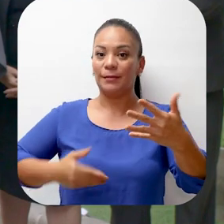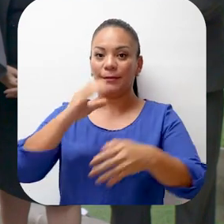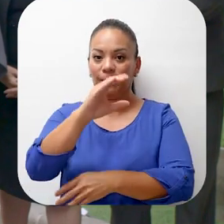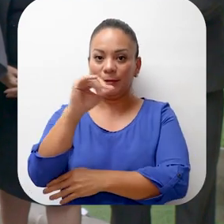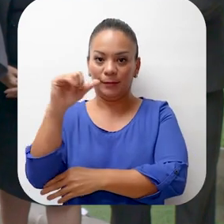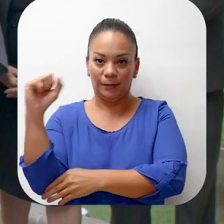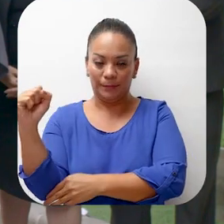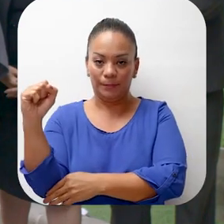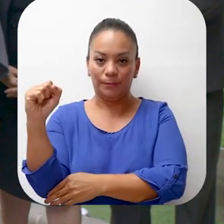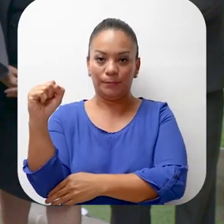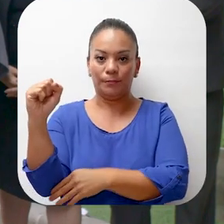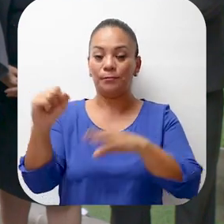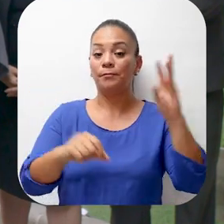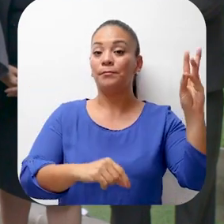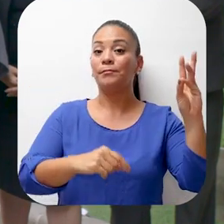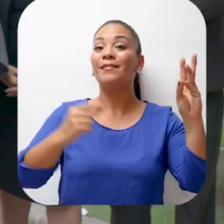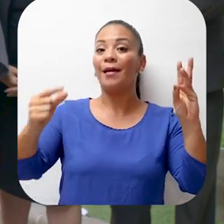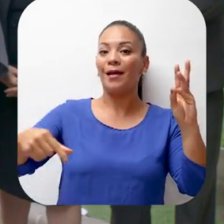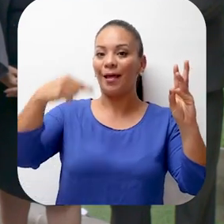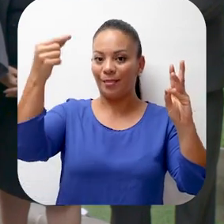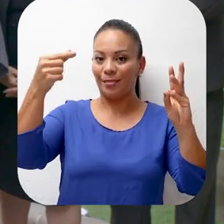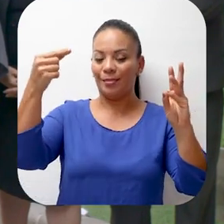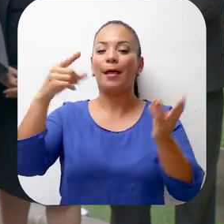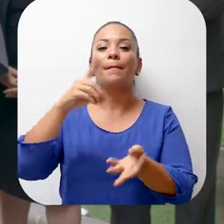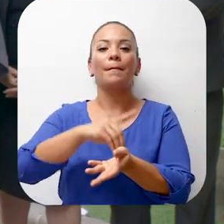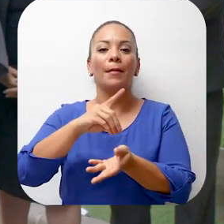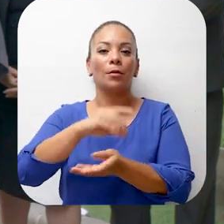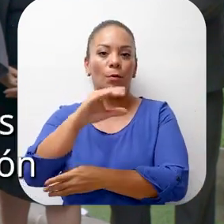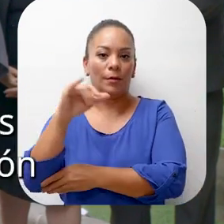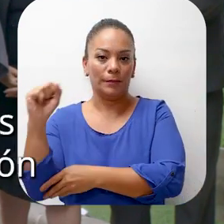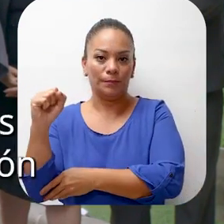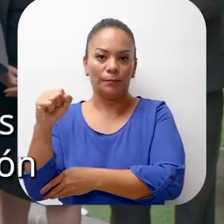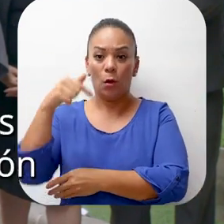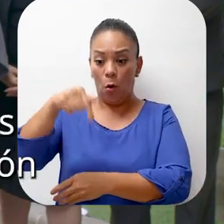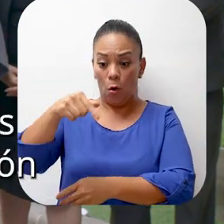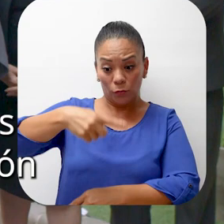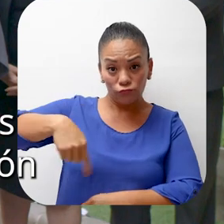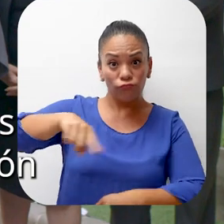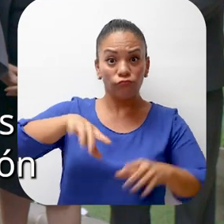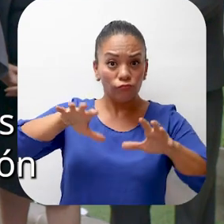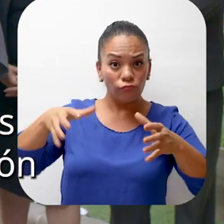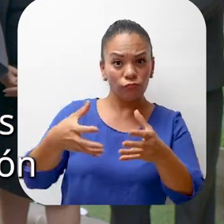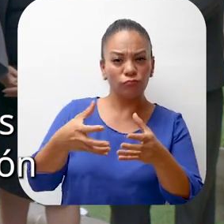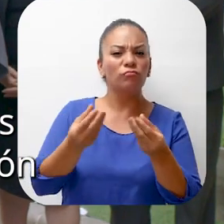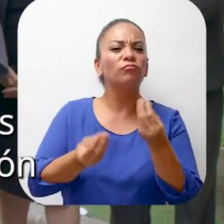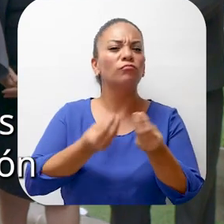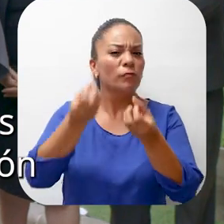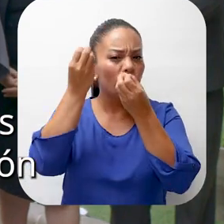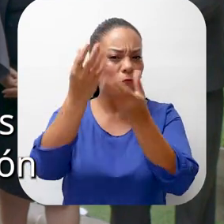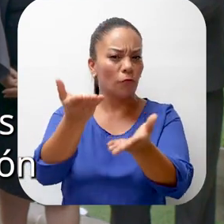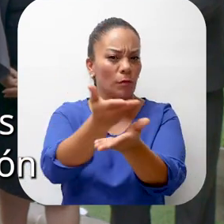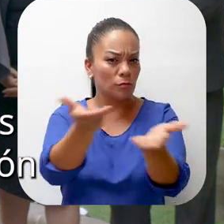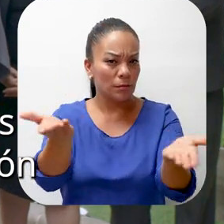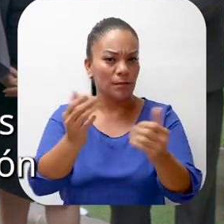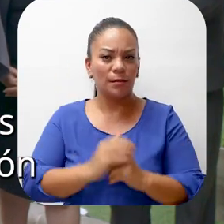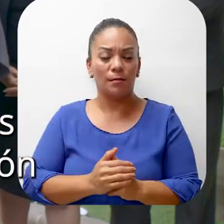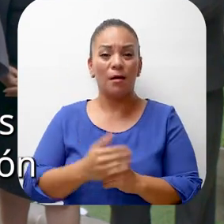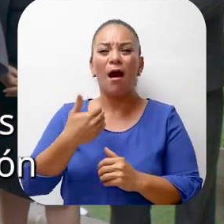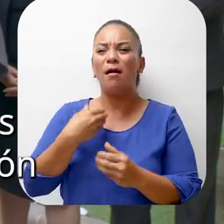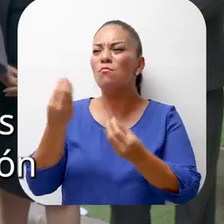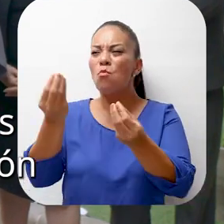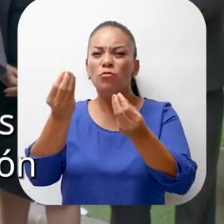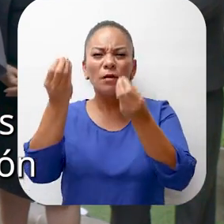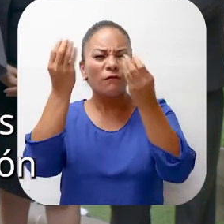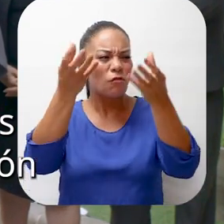presidenta ejecutiva de la Caja y el gerente médico de la Caja. Nos juntamos hoy para decirles a ustedes que anda